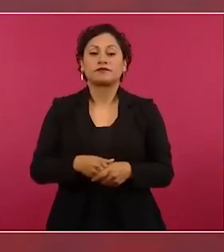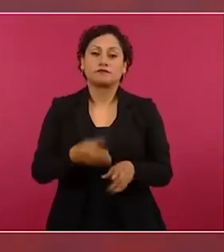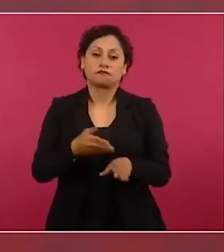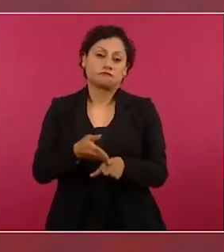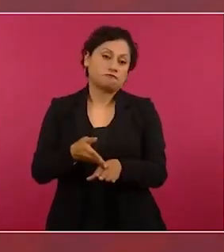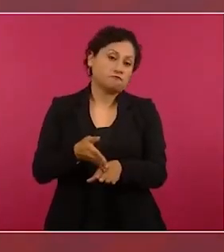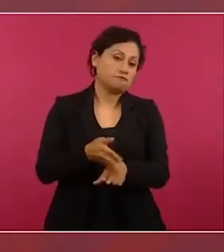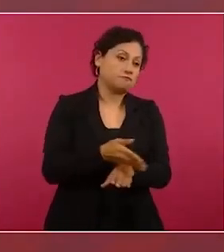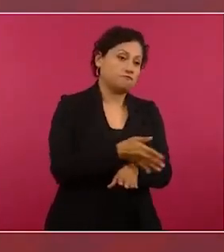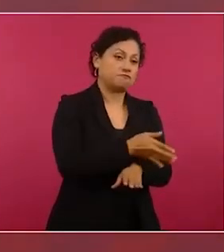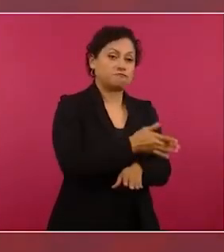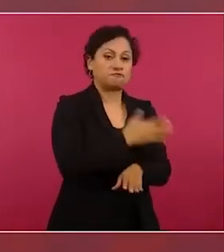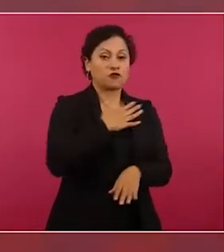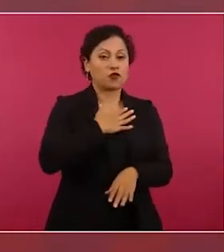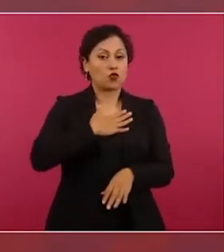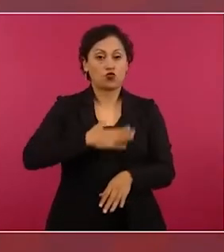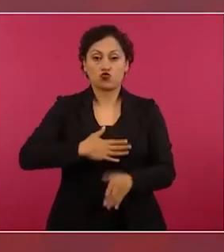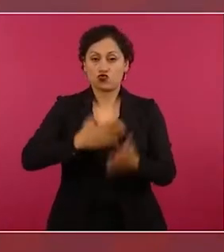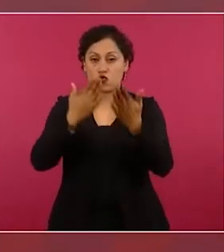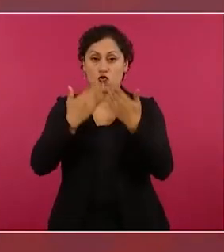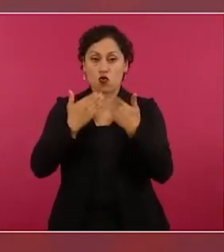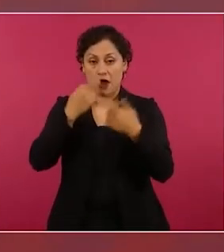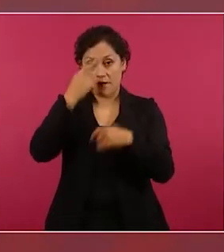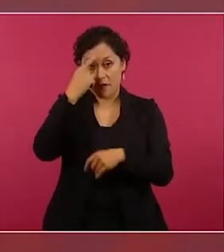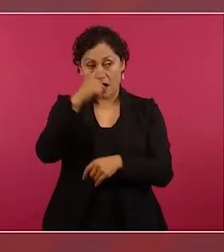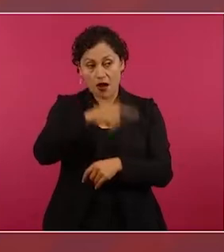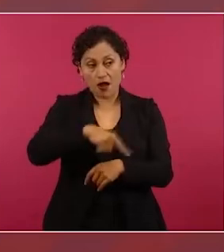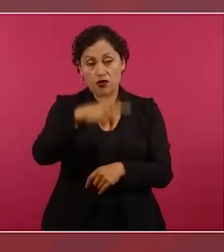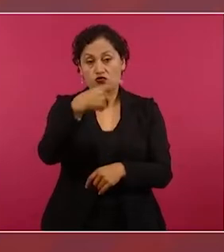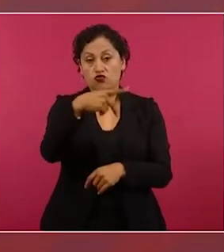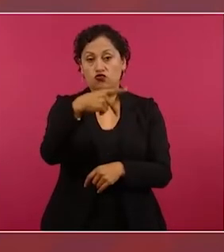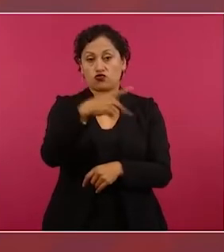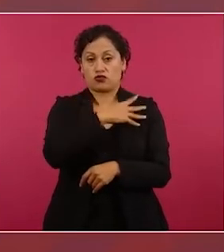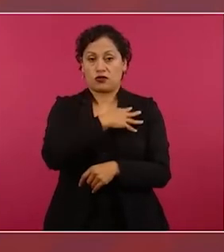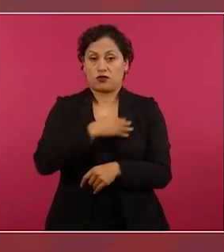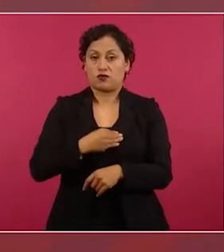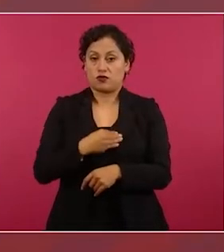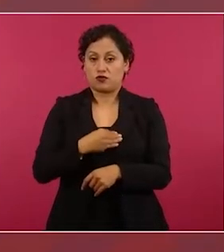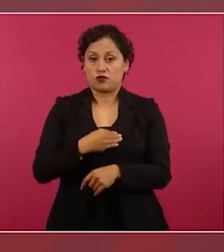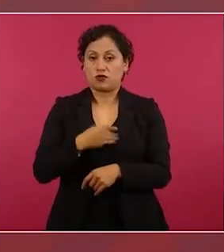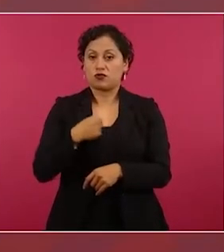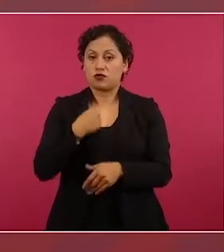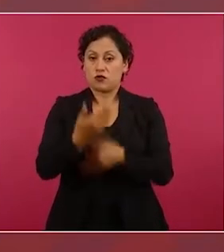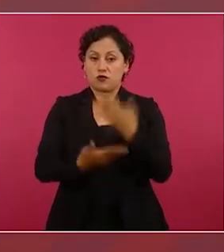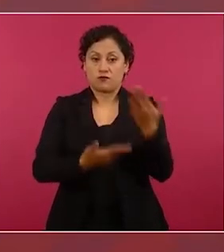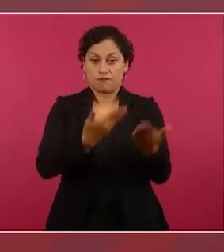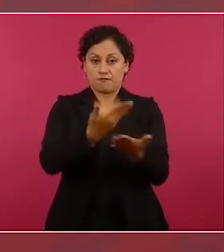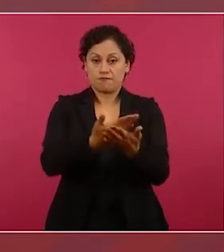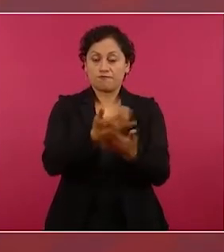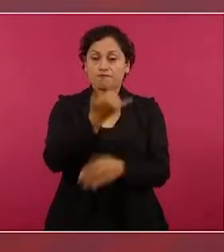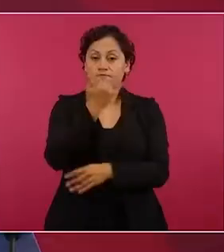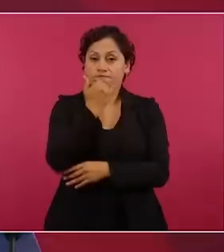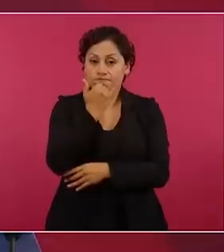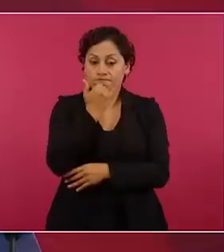injustamente le hicieron a sus hijos, le ofrezco disculpas a los padres.